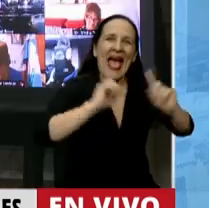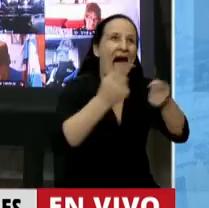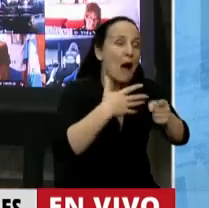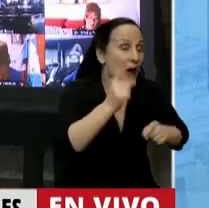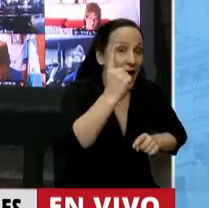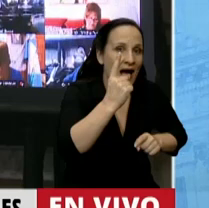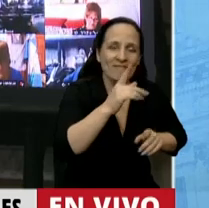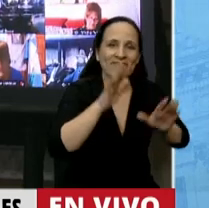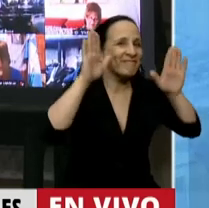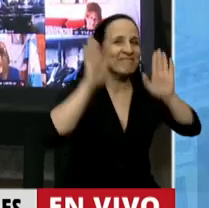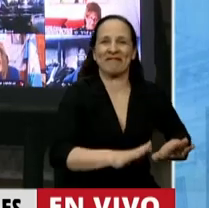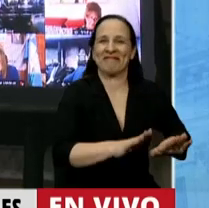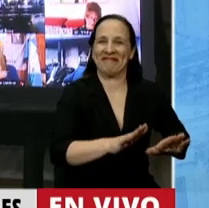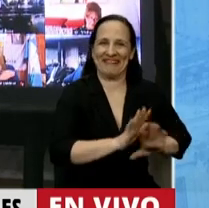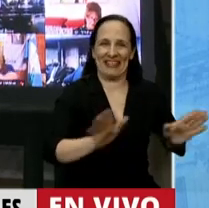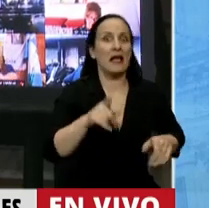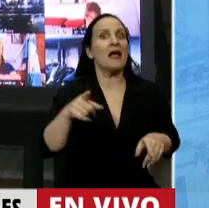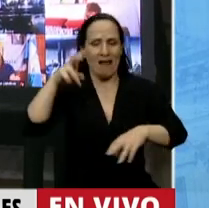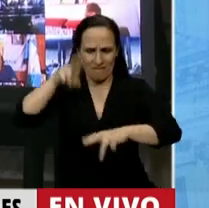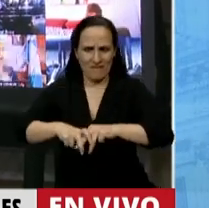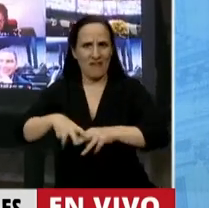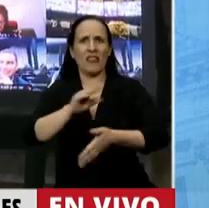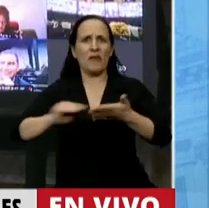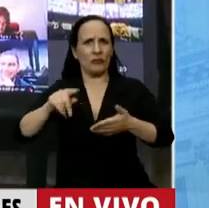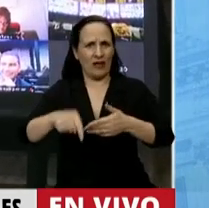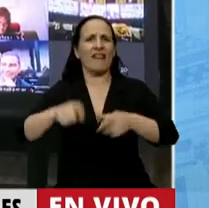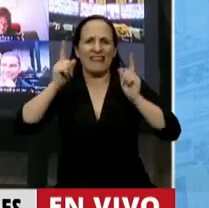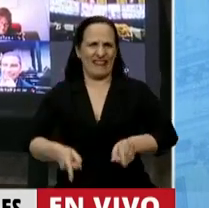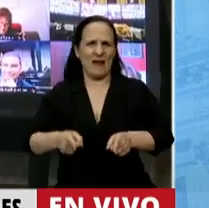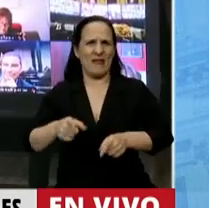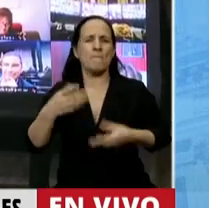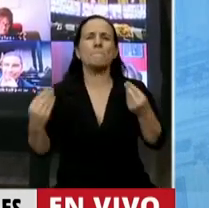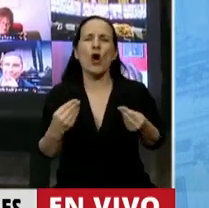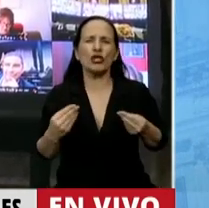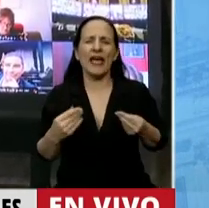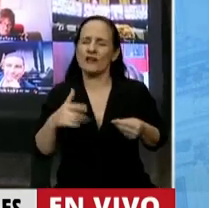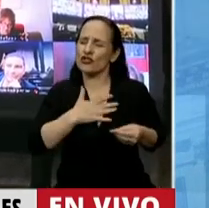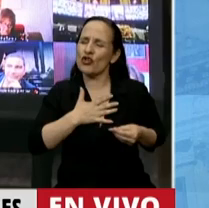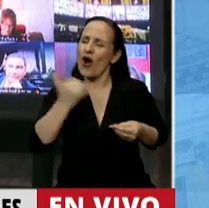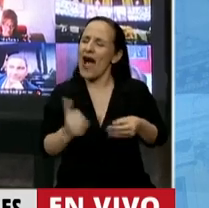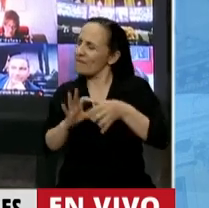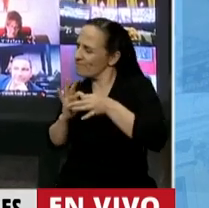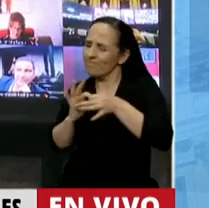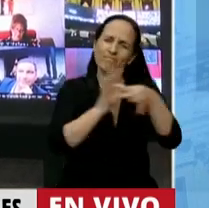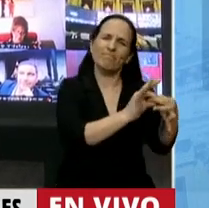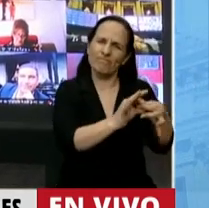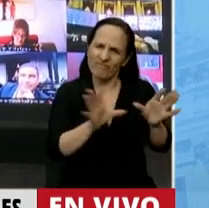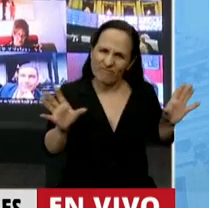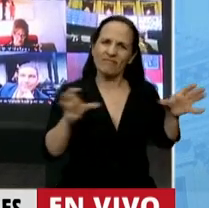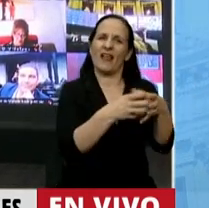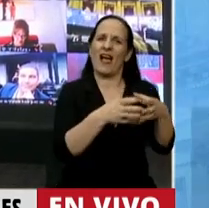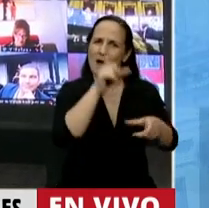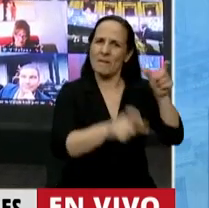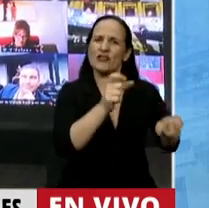mientras estoy acá ocupando esta banca de diputada porque estoy ligada intrínsecamente al destino de la clase a que